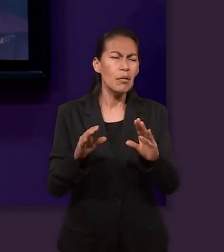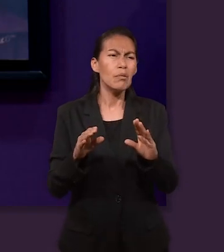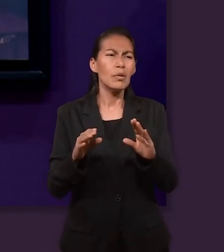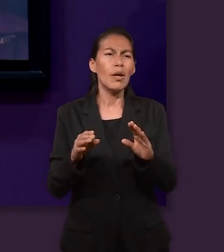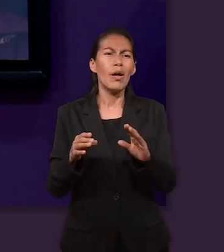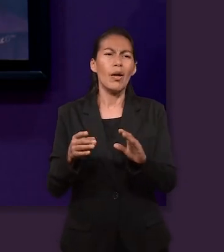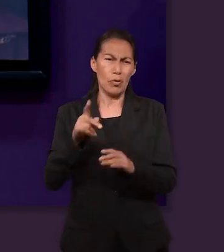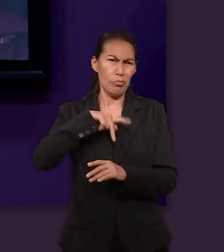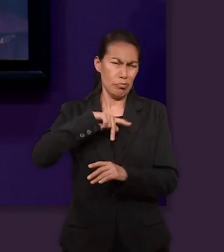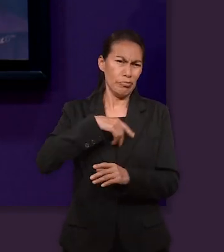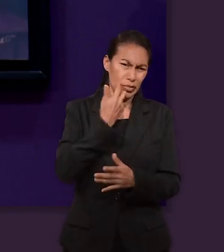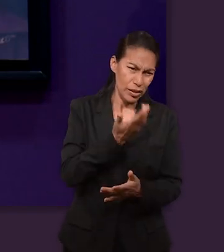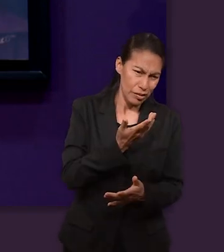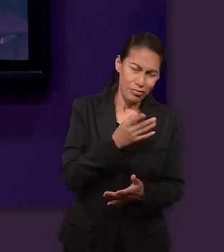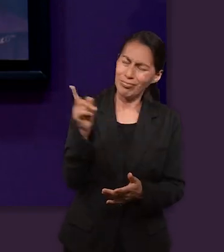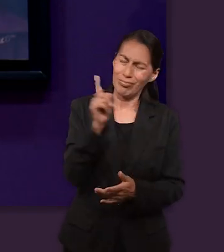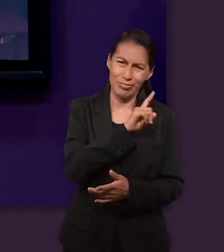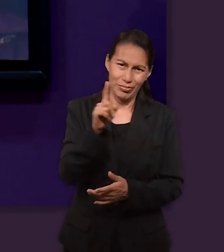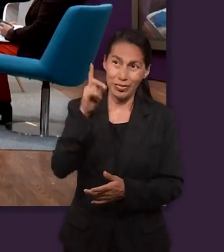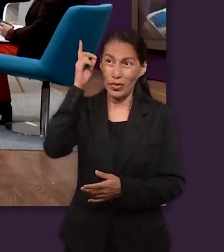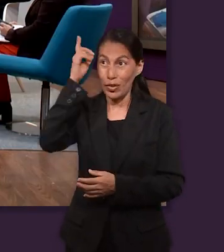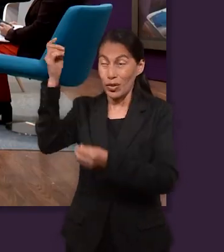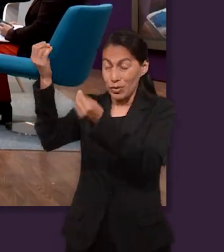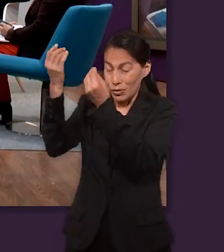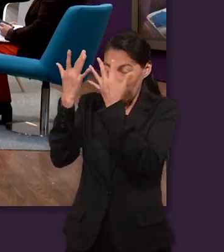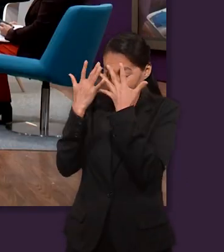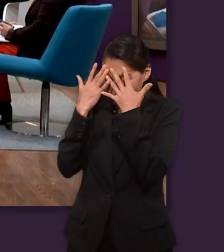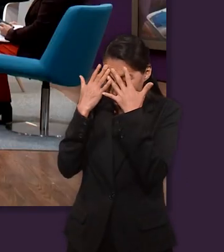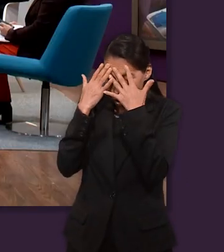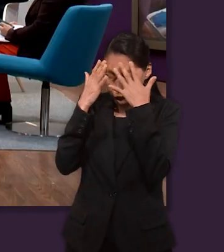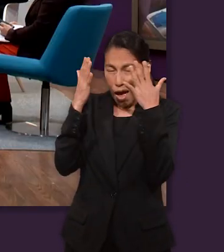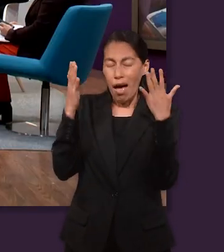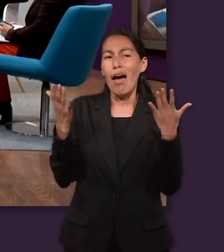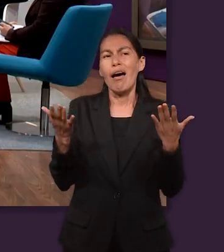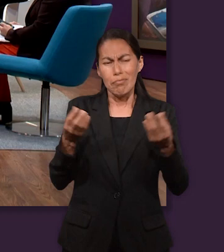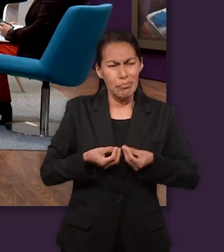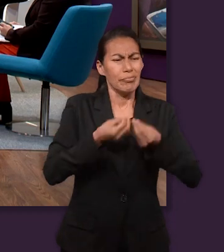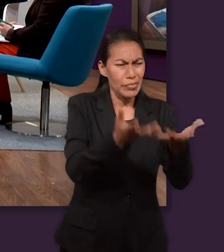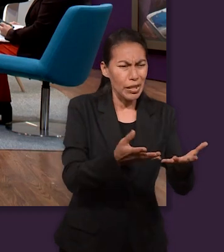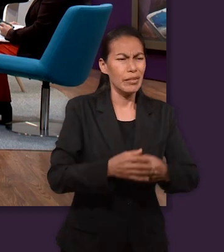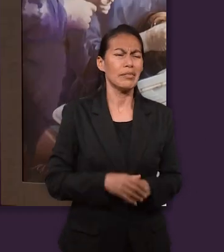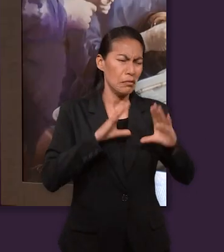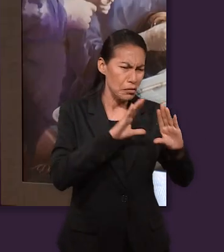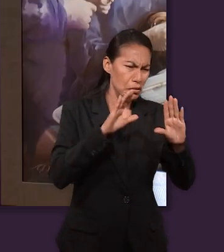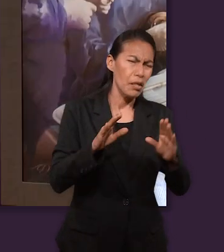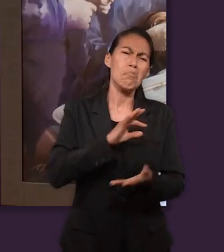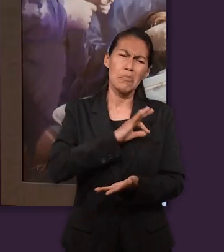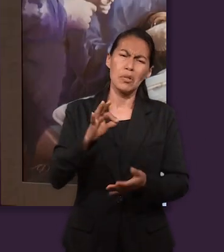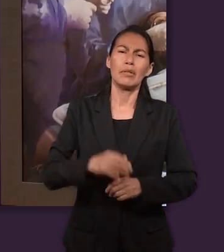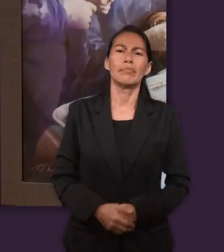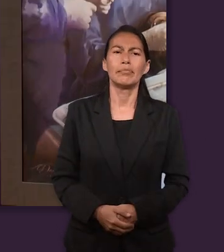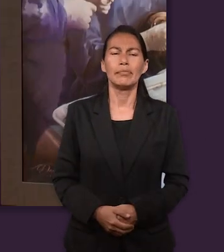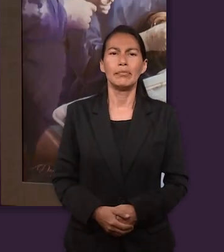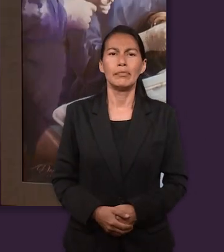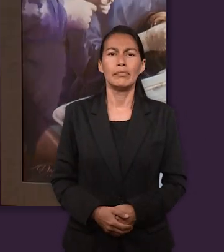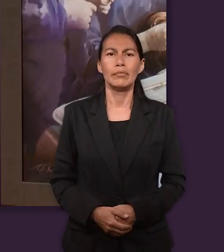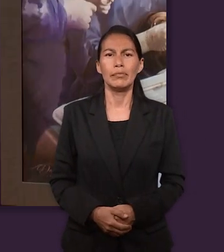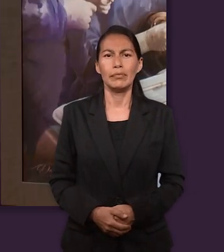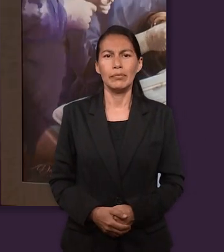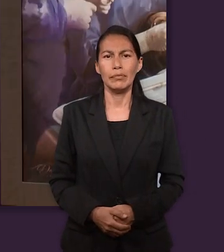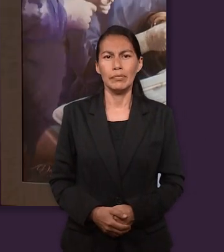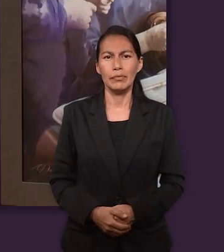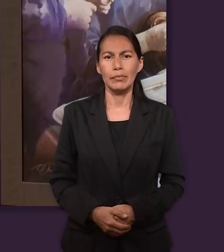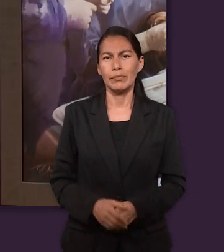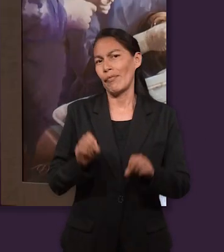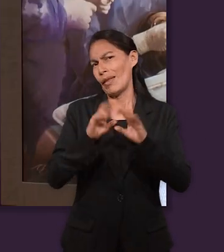Dios esté con nosotros, es lo que va a producir eso, no por nuestras propias fuerzas. Y claro, como mencionábamos hace ratito también que platicábamos, no